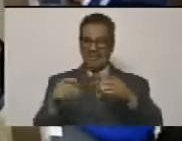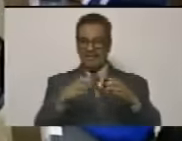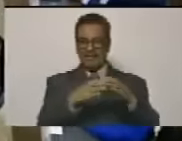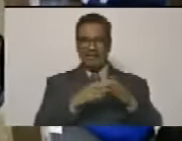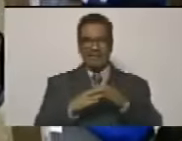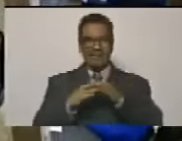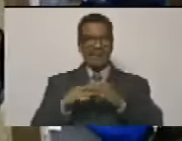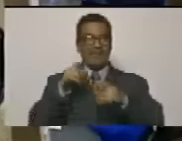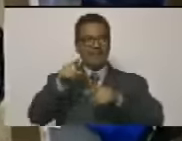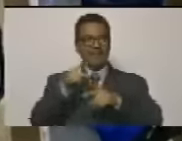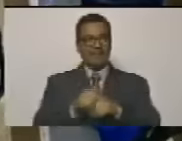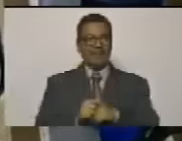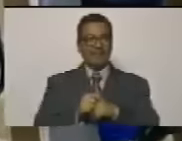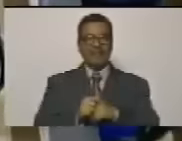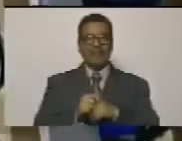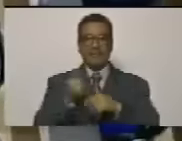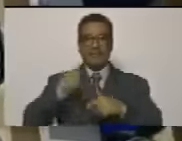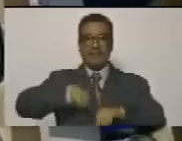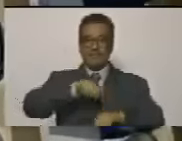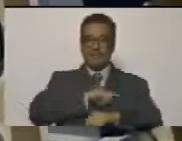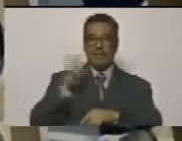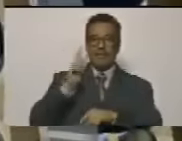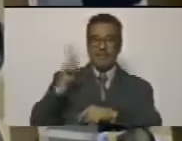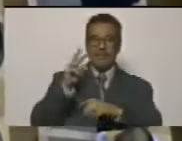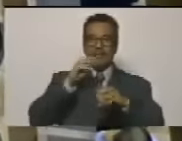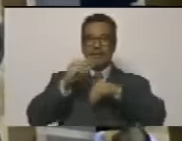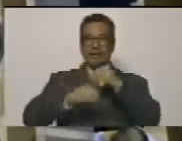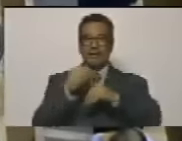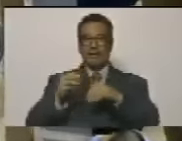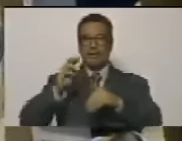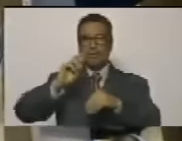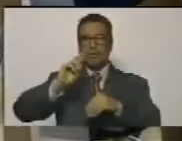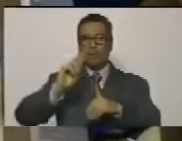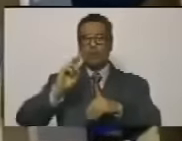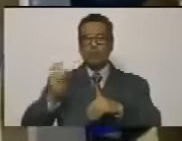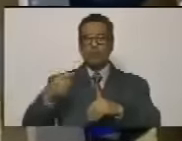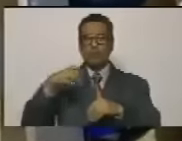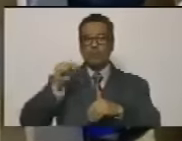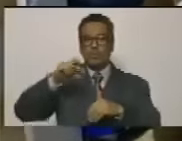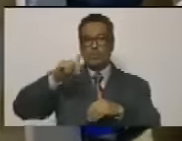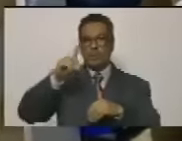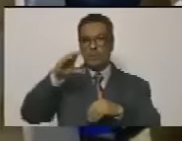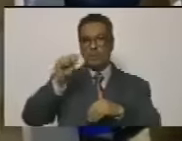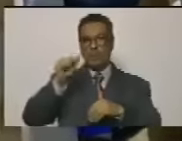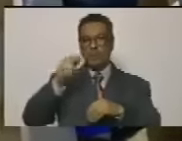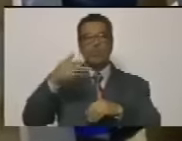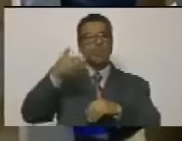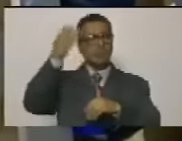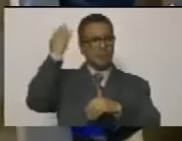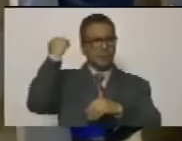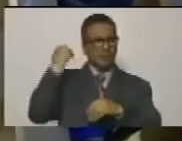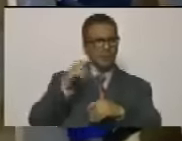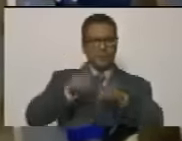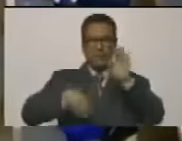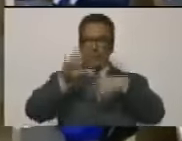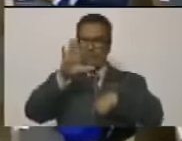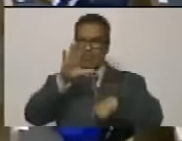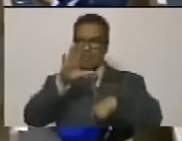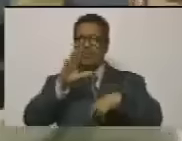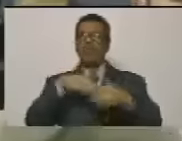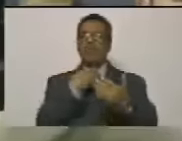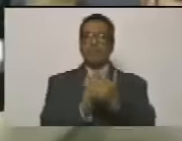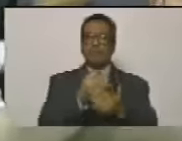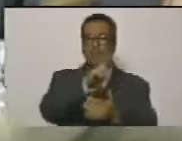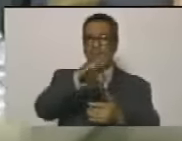de amistad parlamentaria de nuestra patria con Uganda, debo informar que el pasado 15 al